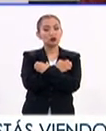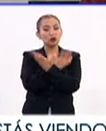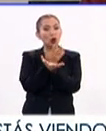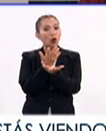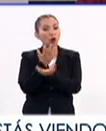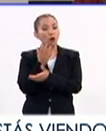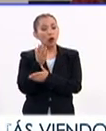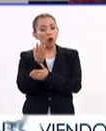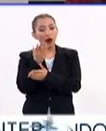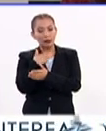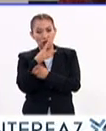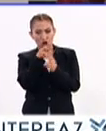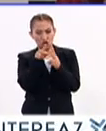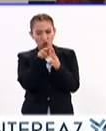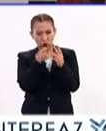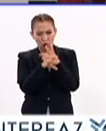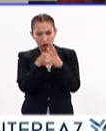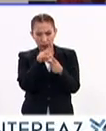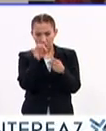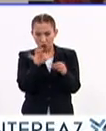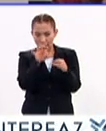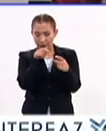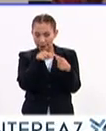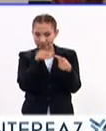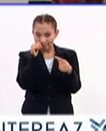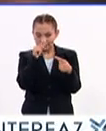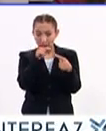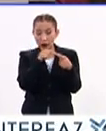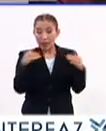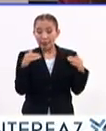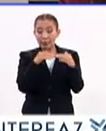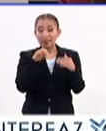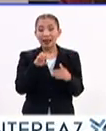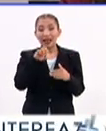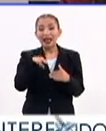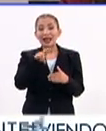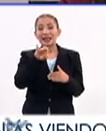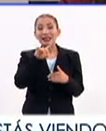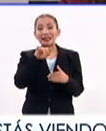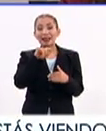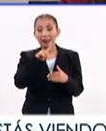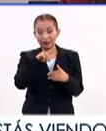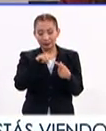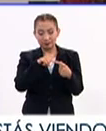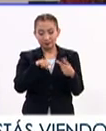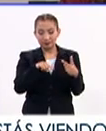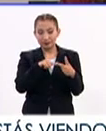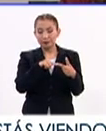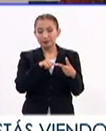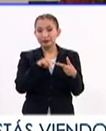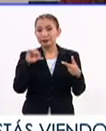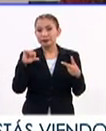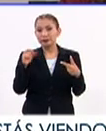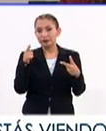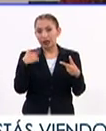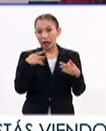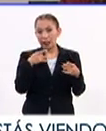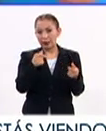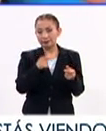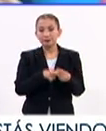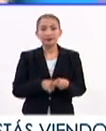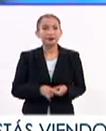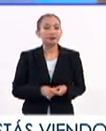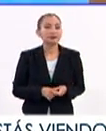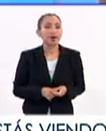basada en dos grandes pilares, una es la equidad y otra es la calidad.